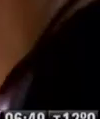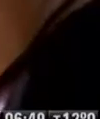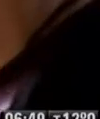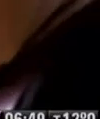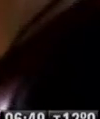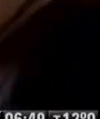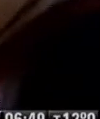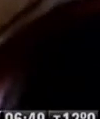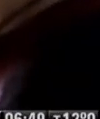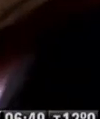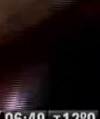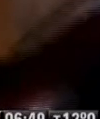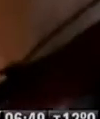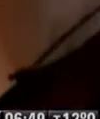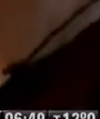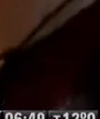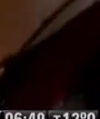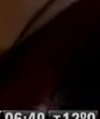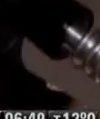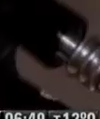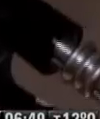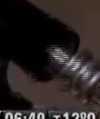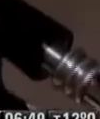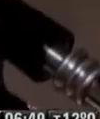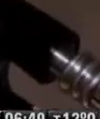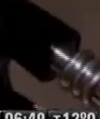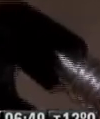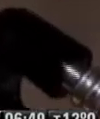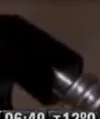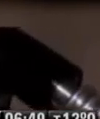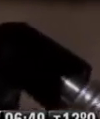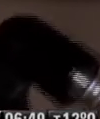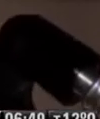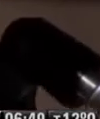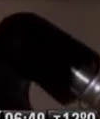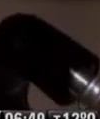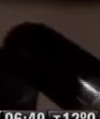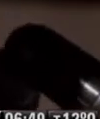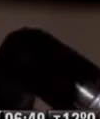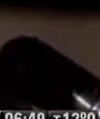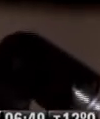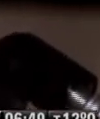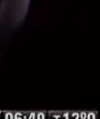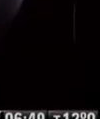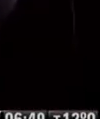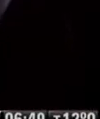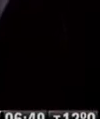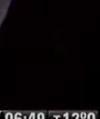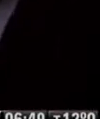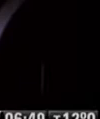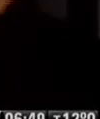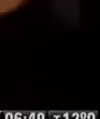Puedo ver pero no sé, es que todo está muy rápido acá.